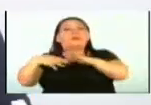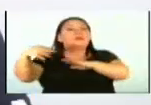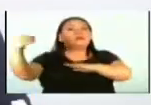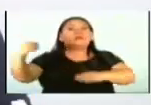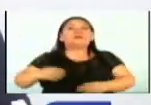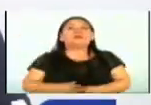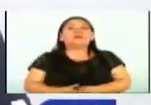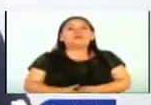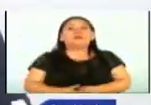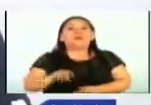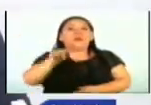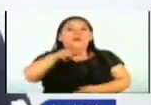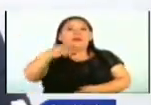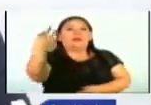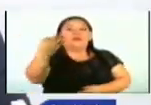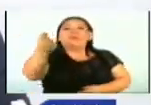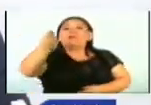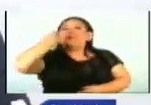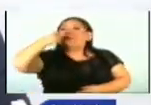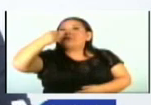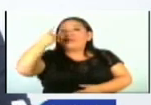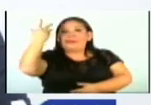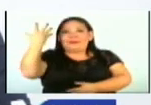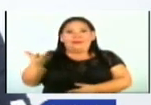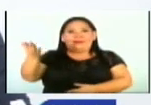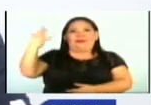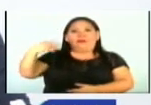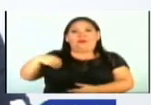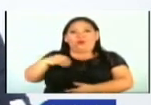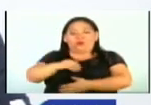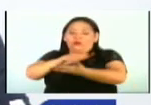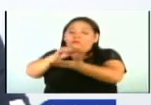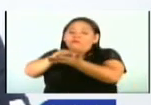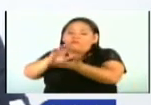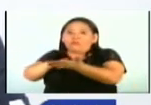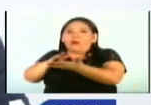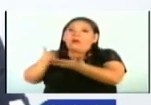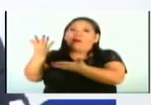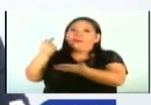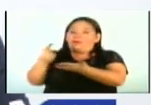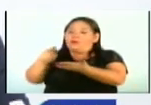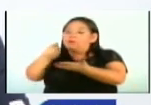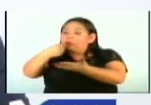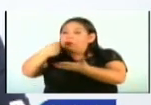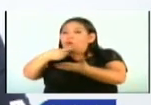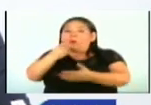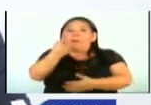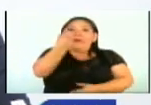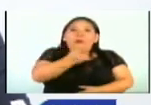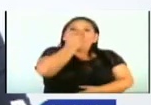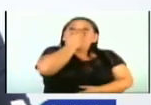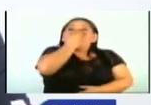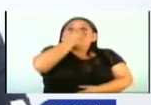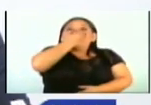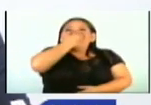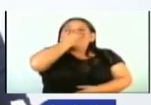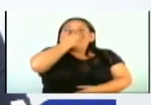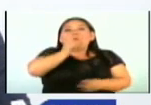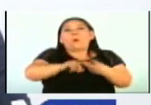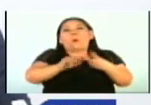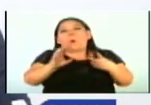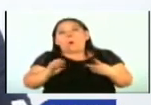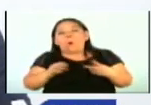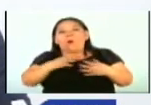Mantener su medicación ya prescrita por el especialista, por ejemplo, en aquellas personas asmáticas, pacientes que tienen